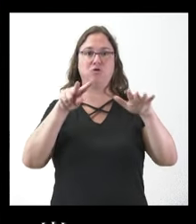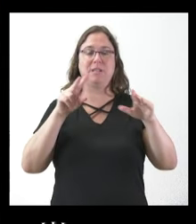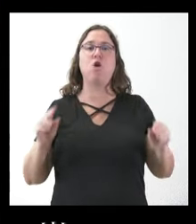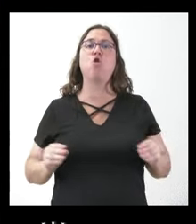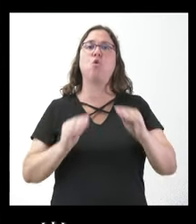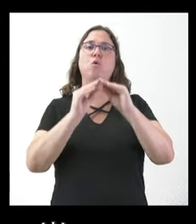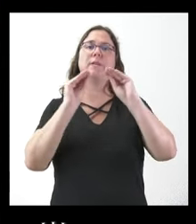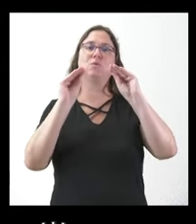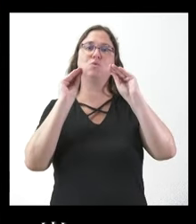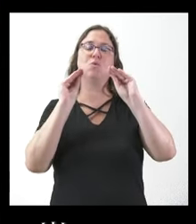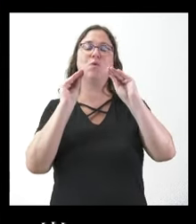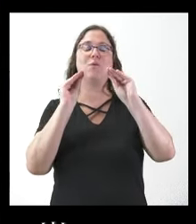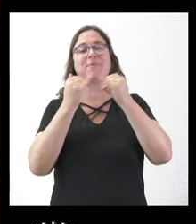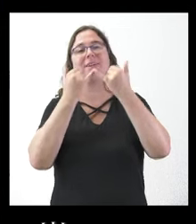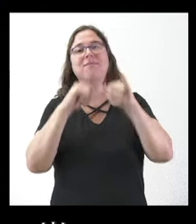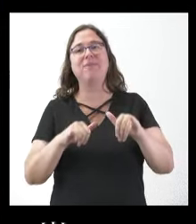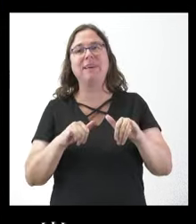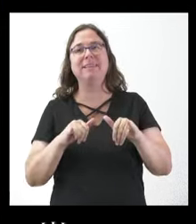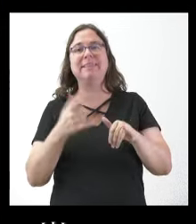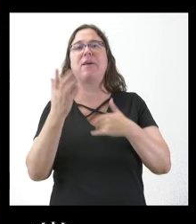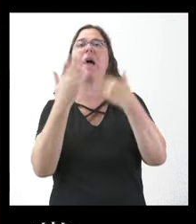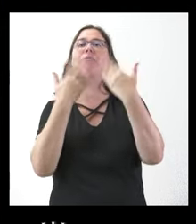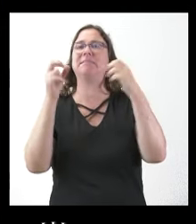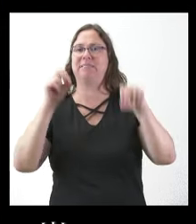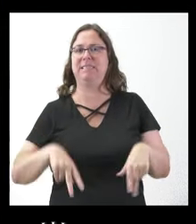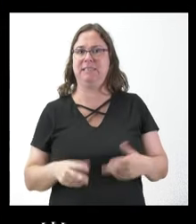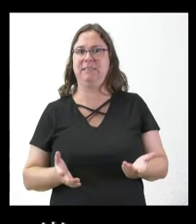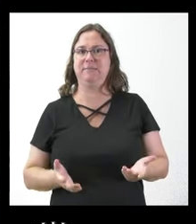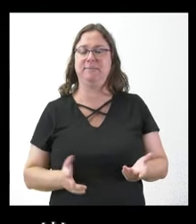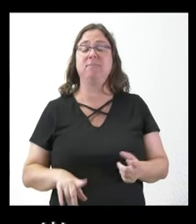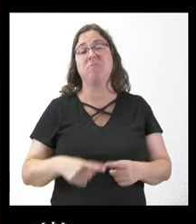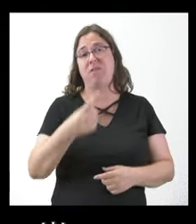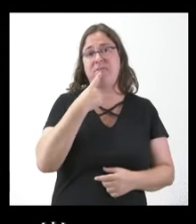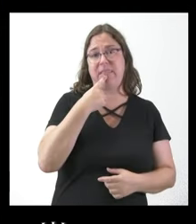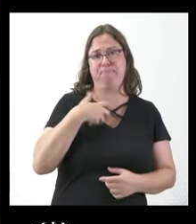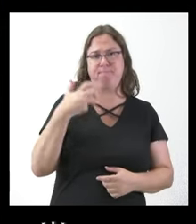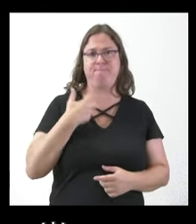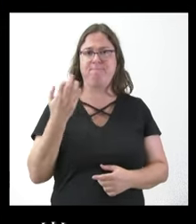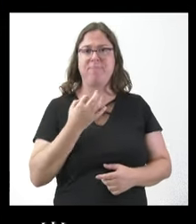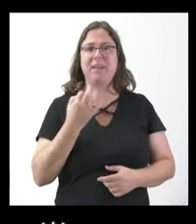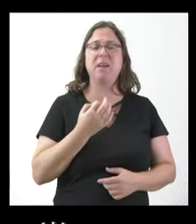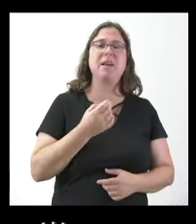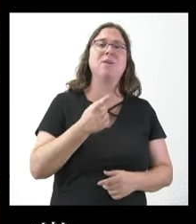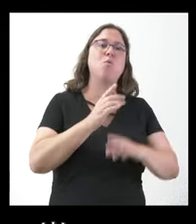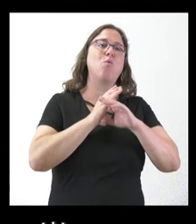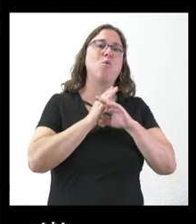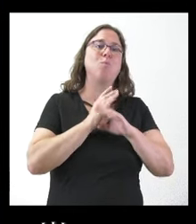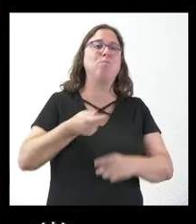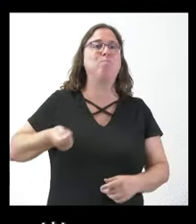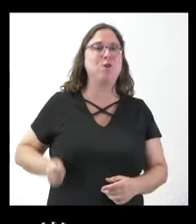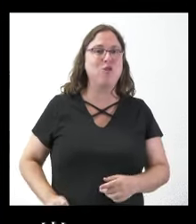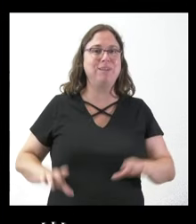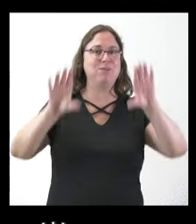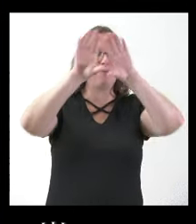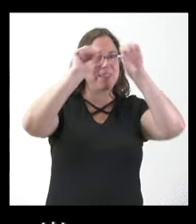con fiestas locales, que no se había contado con ellos y que denuncian, se quejan de que no hay suficientes efectivos